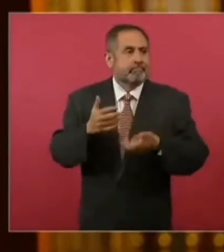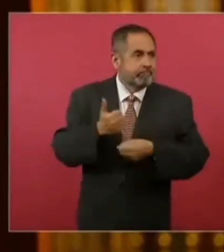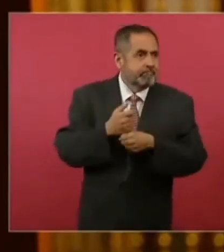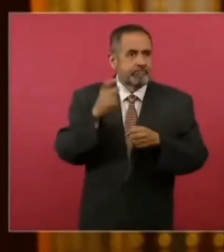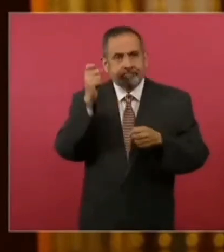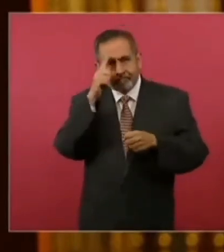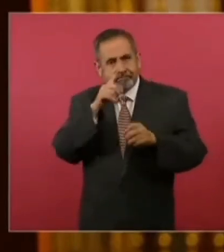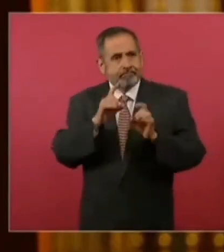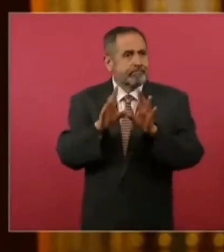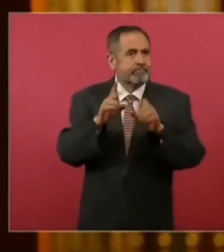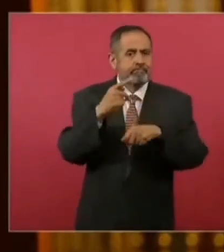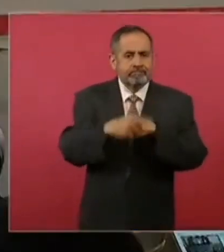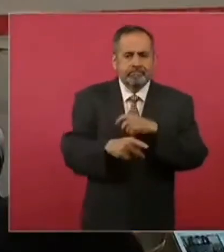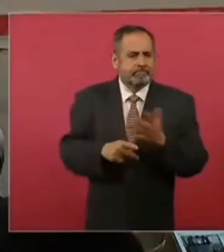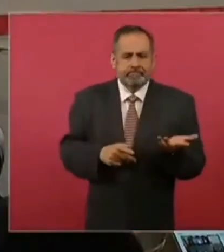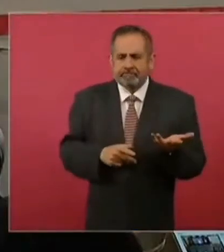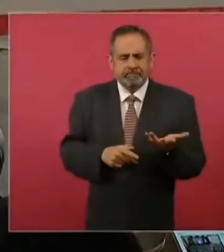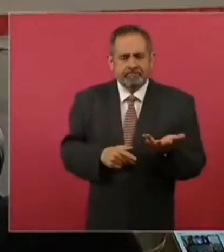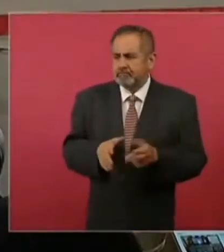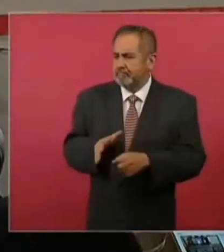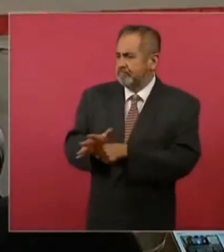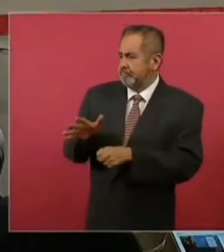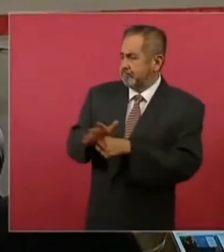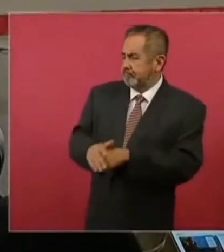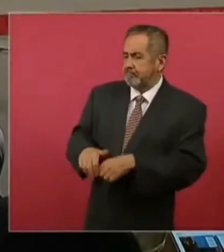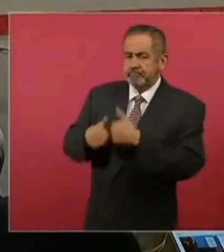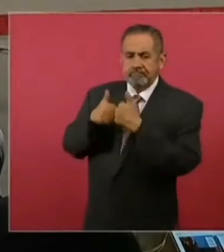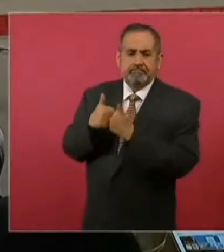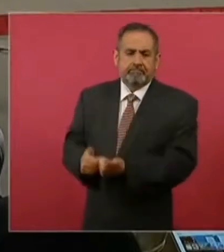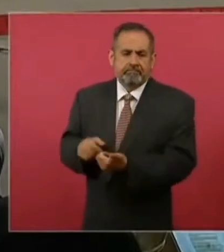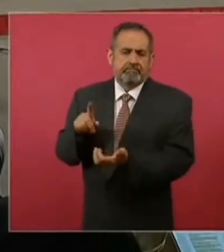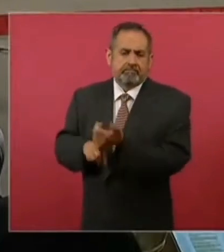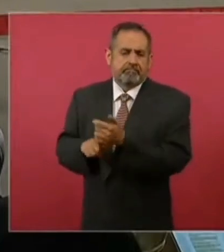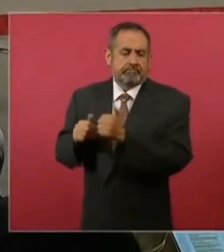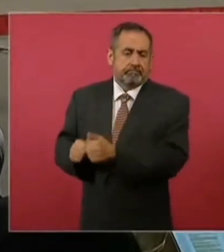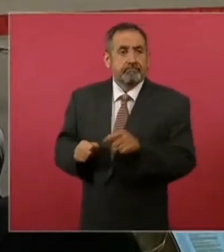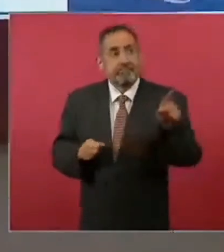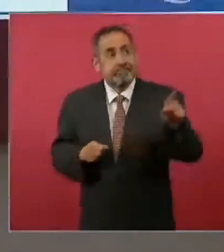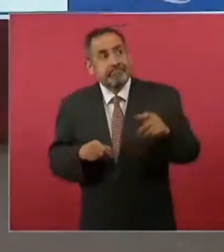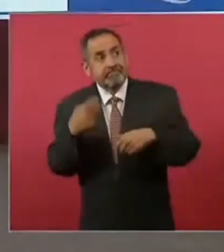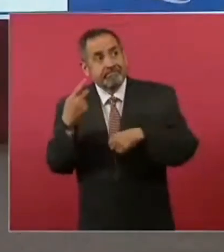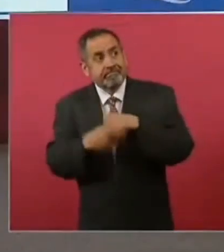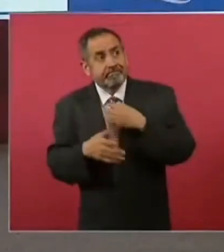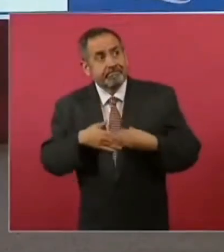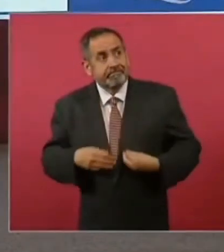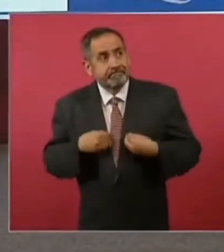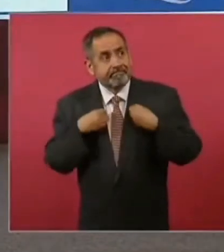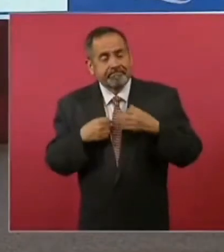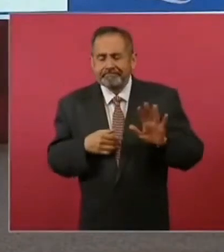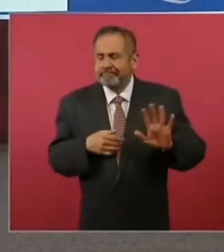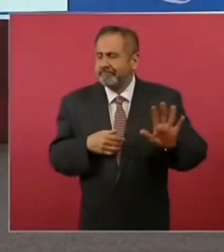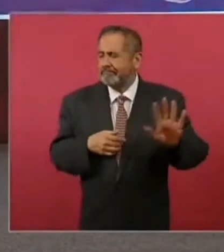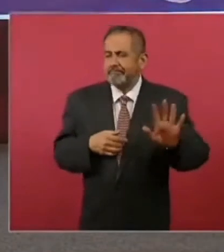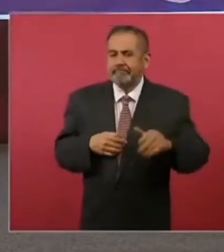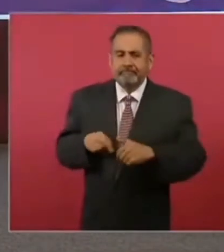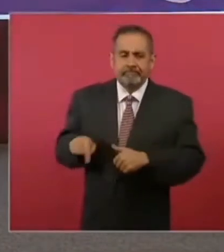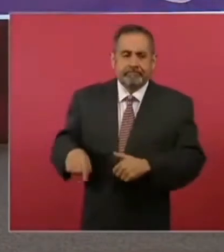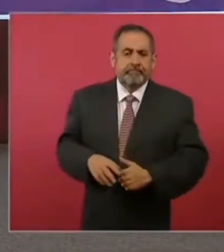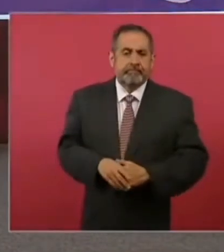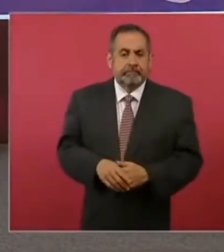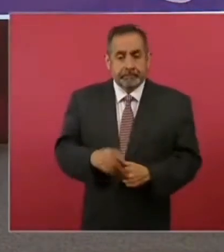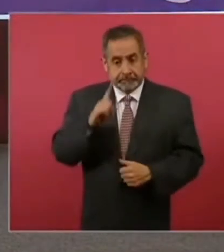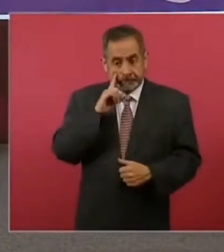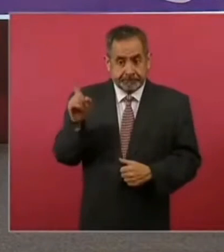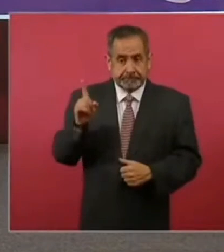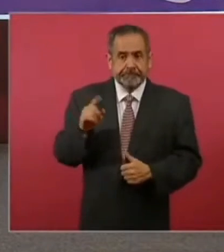vulnerabilidad que eso implica y con todas las complicaciones que pueden incluso poner en riesgo su vida. Si vemos la siguiente, vamos